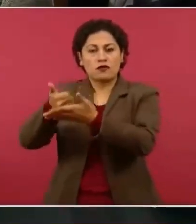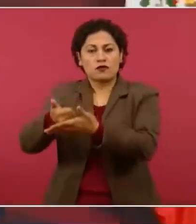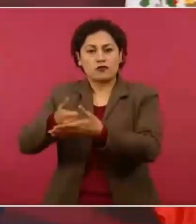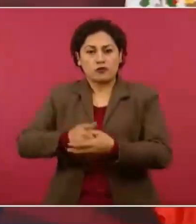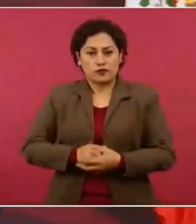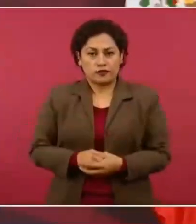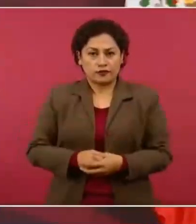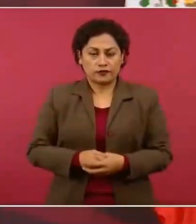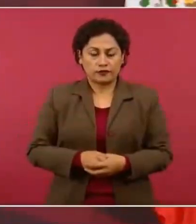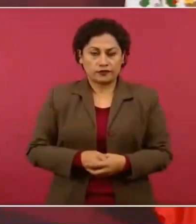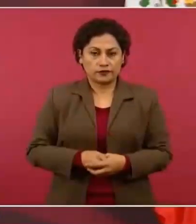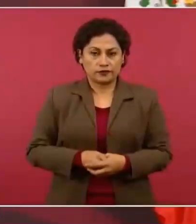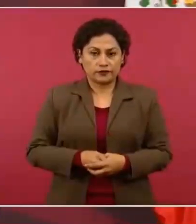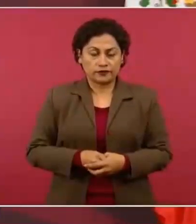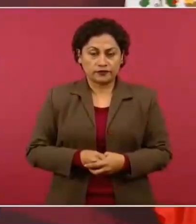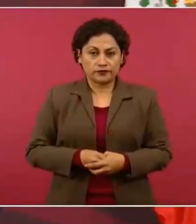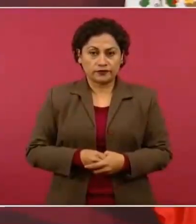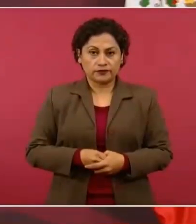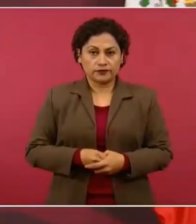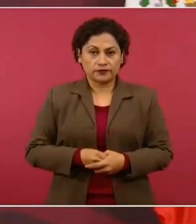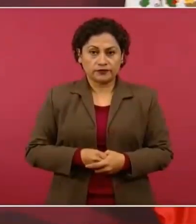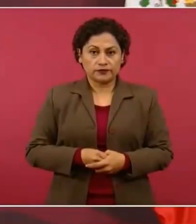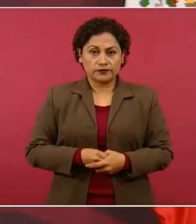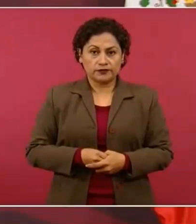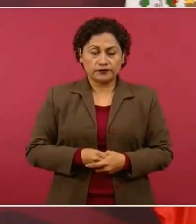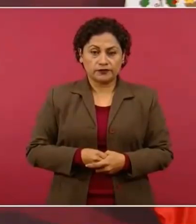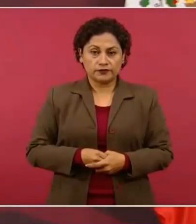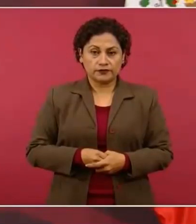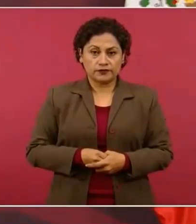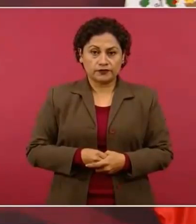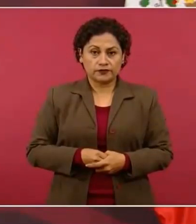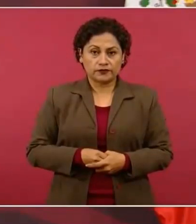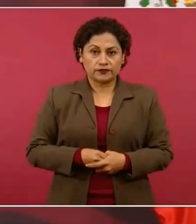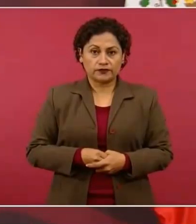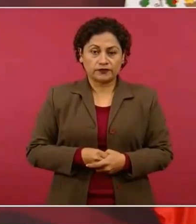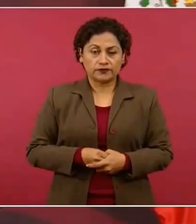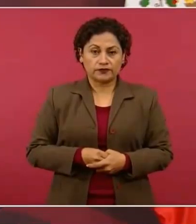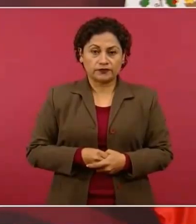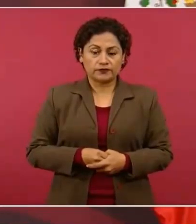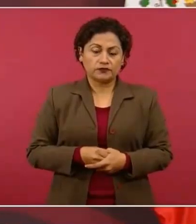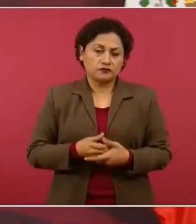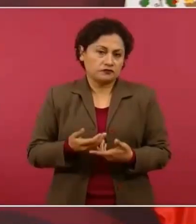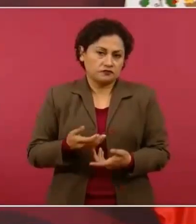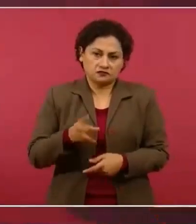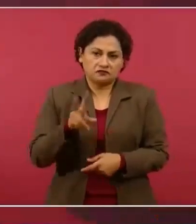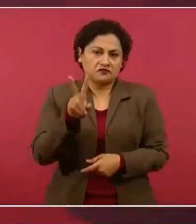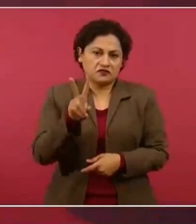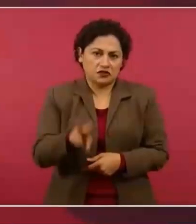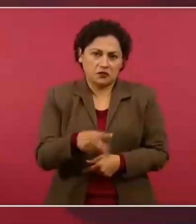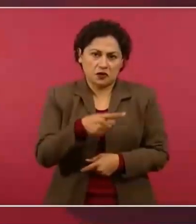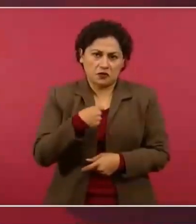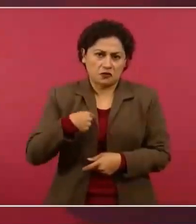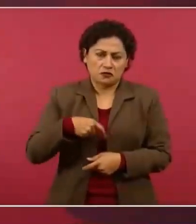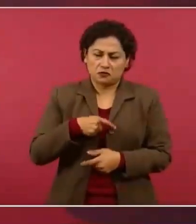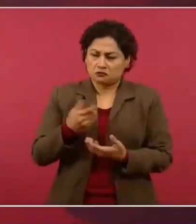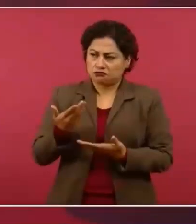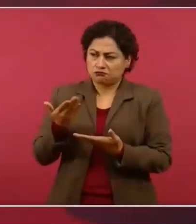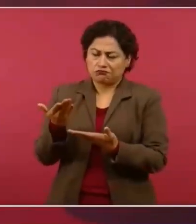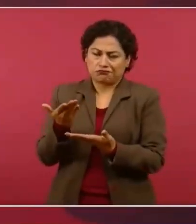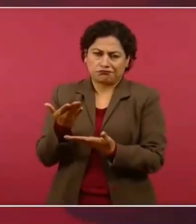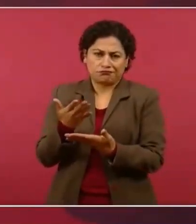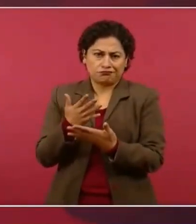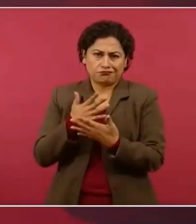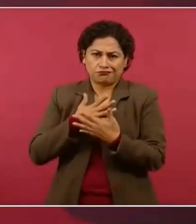amor, mucho cariño,